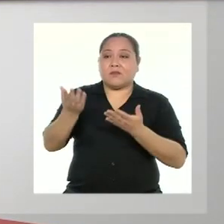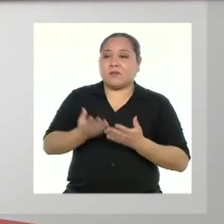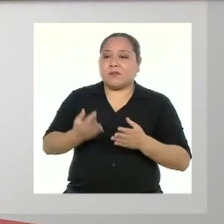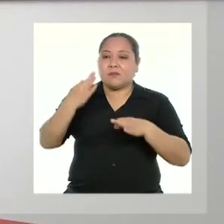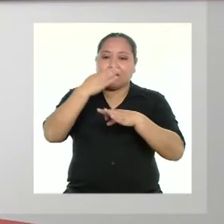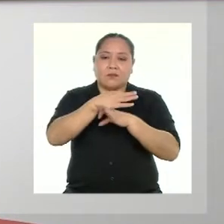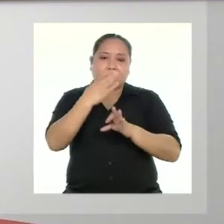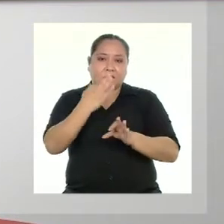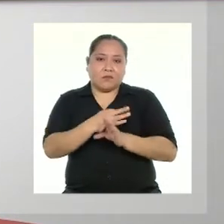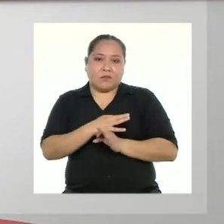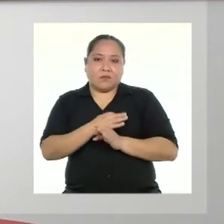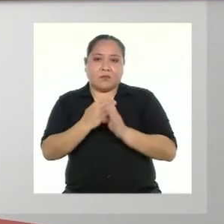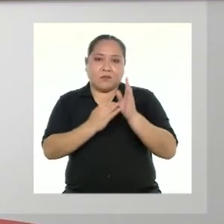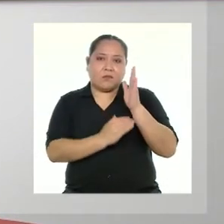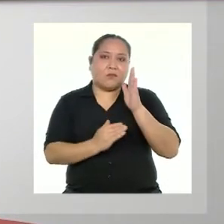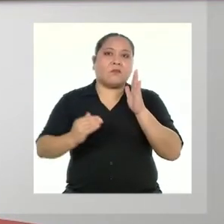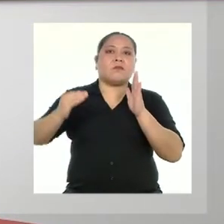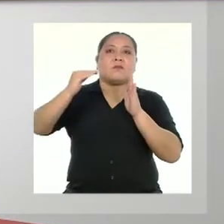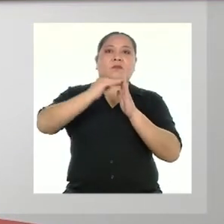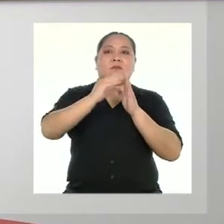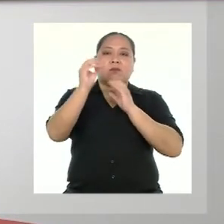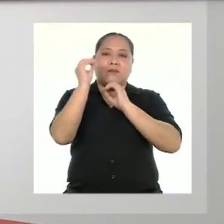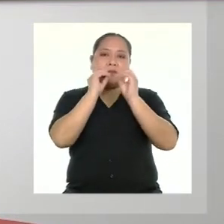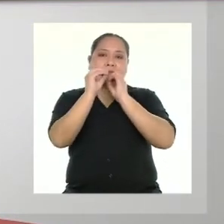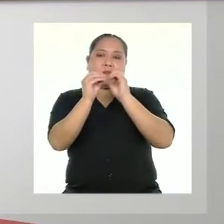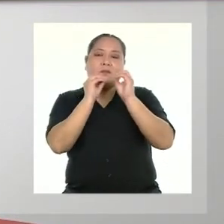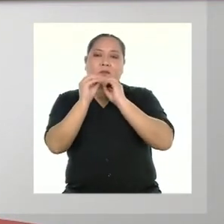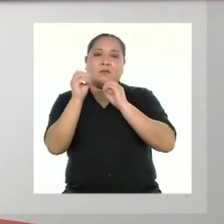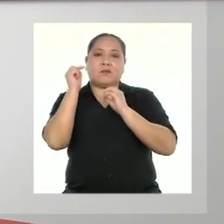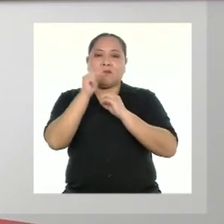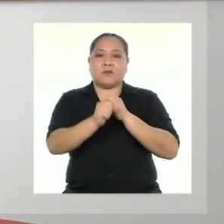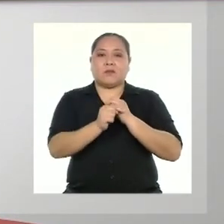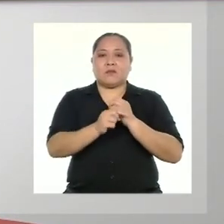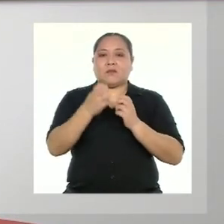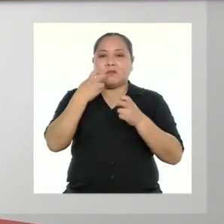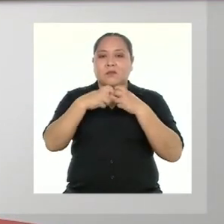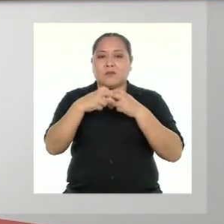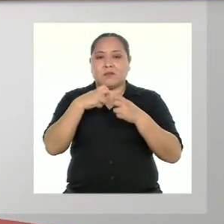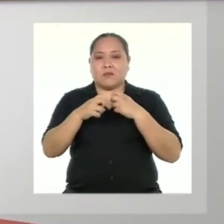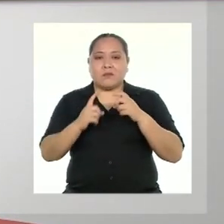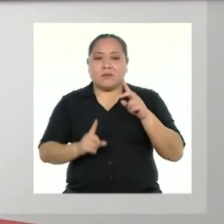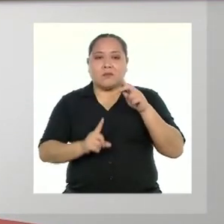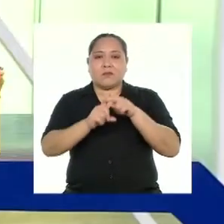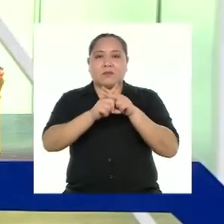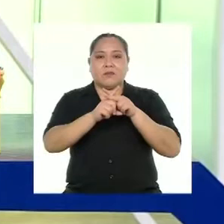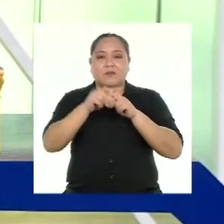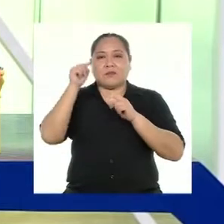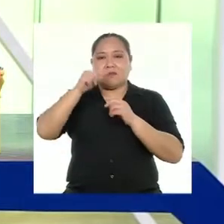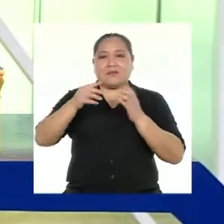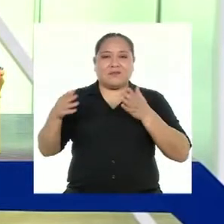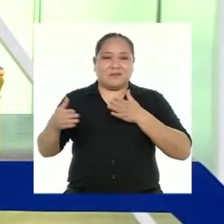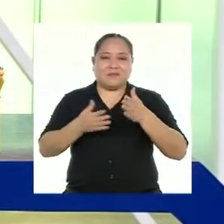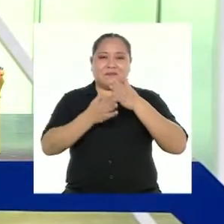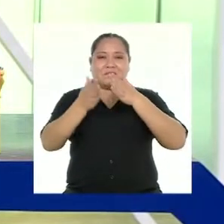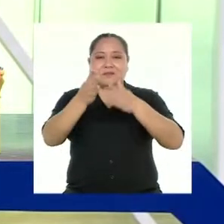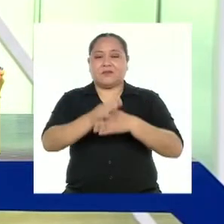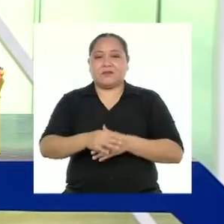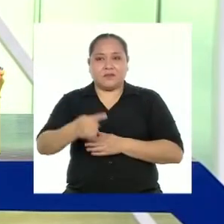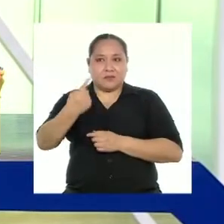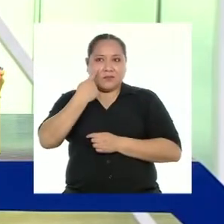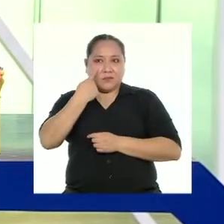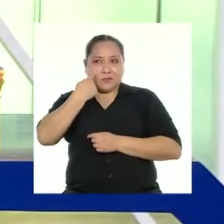herramientas para avanzar y enfrentarnos a los obstáculos que se nos puedan cruzar en el camino. Entonces, ¿el